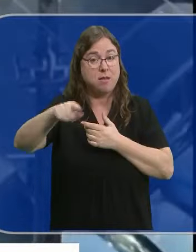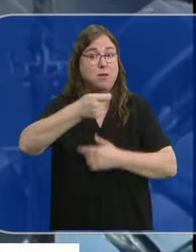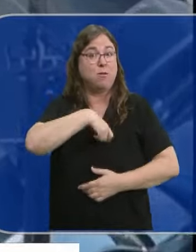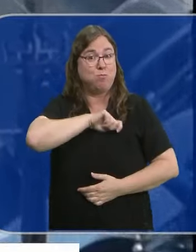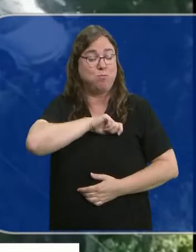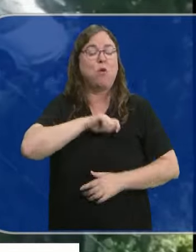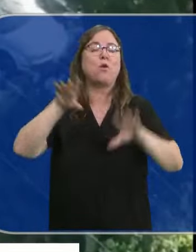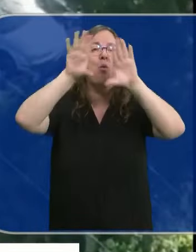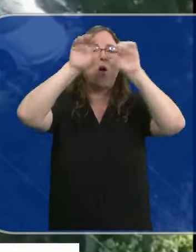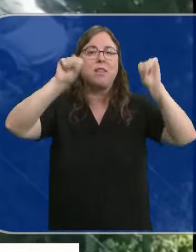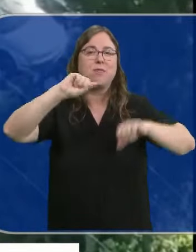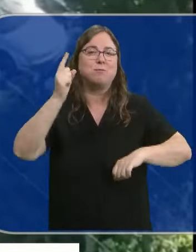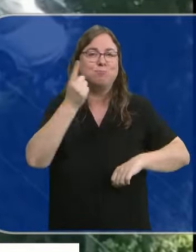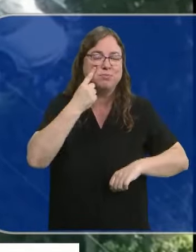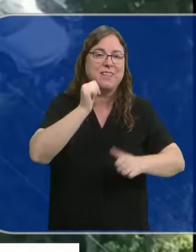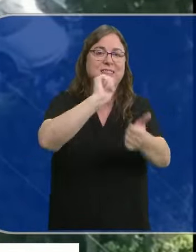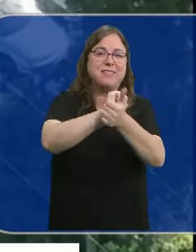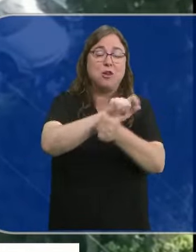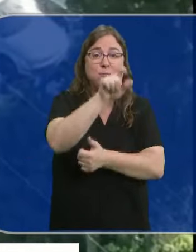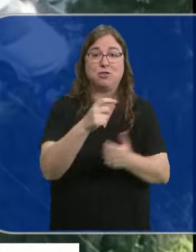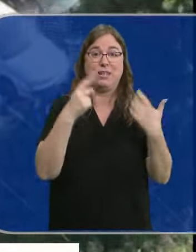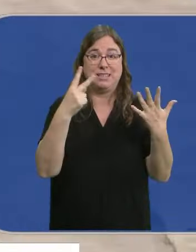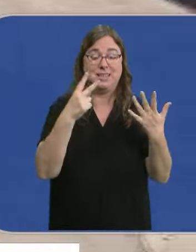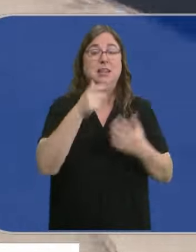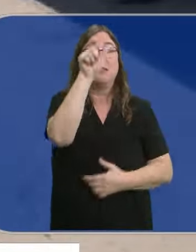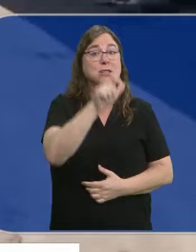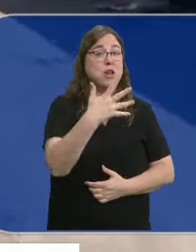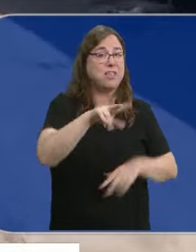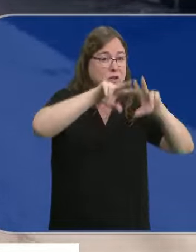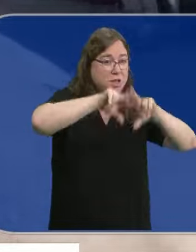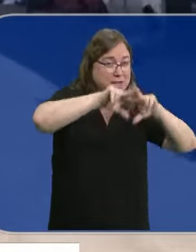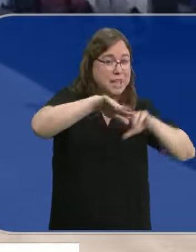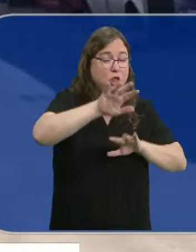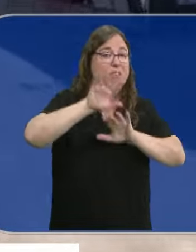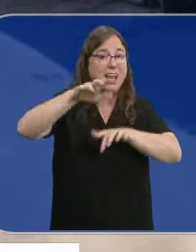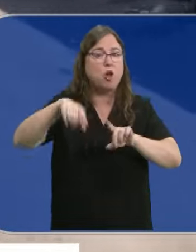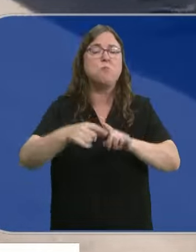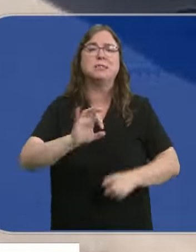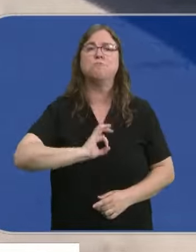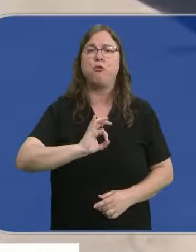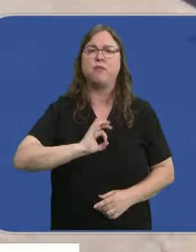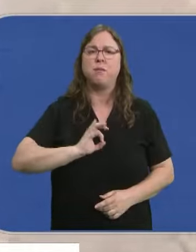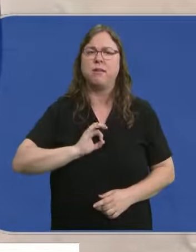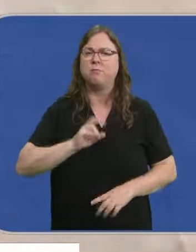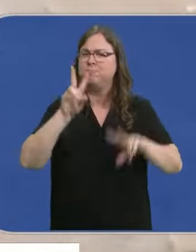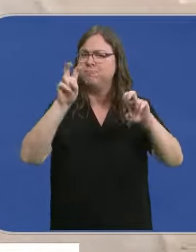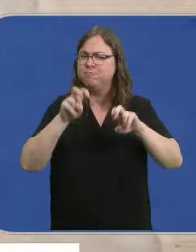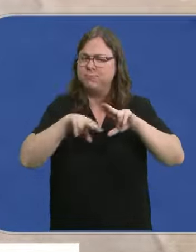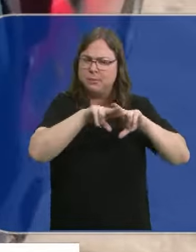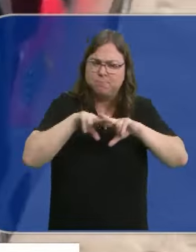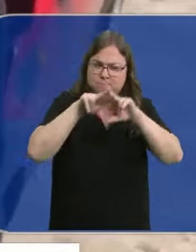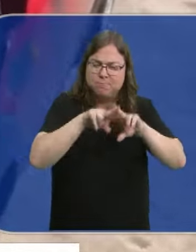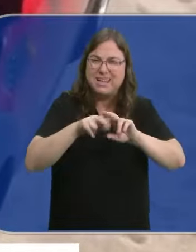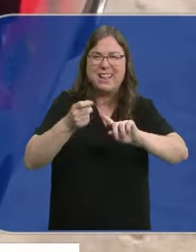saldado con la detención de 7 personas y 5 investigados en las provincias de León y Pontevedra por estar relacionadas con la gestión y manejo de